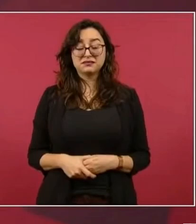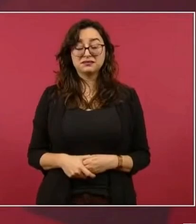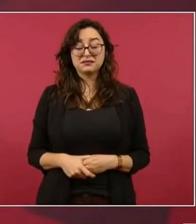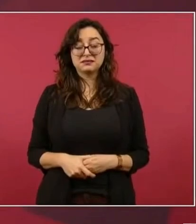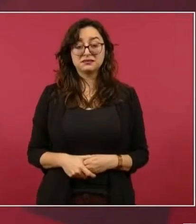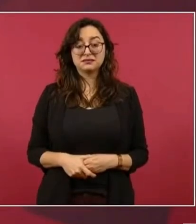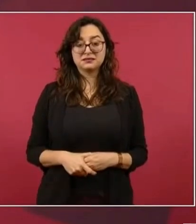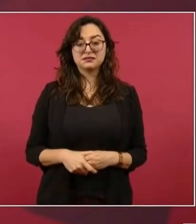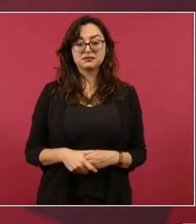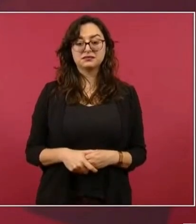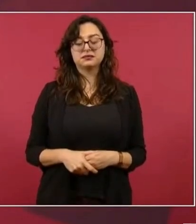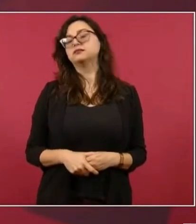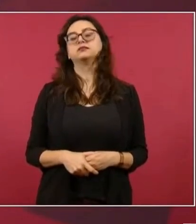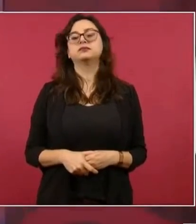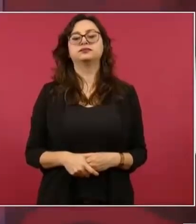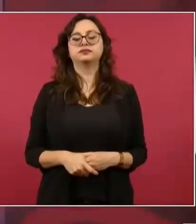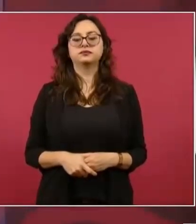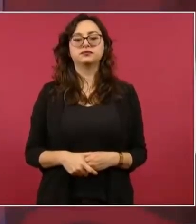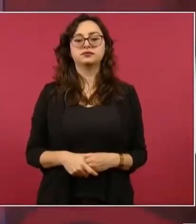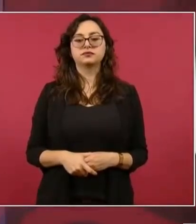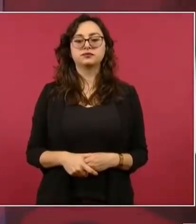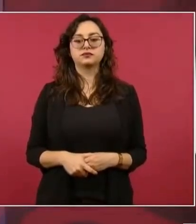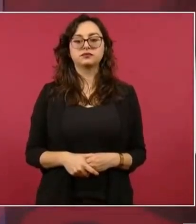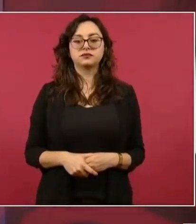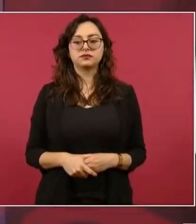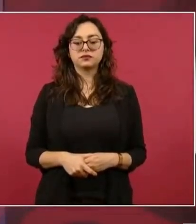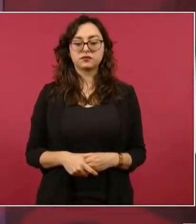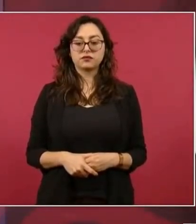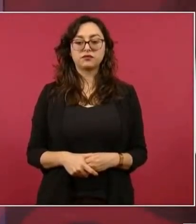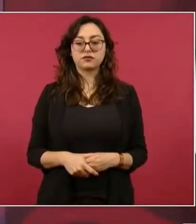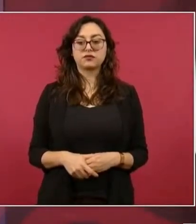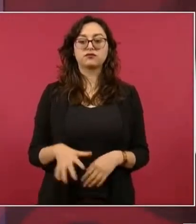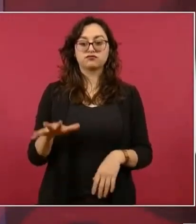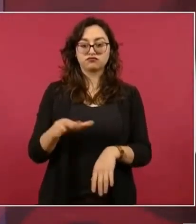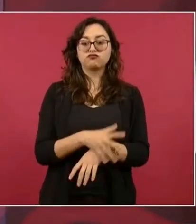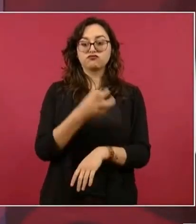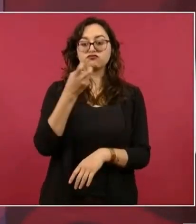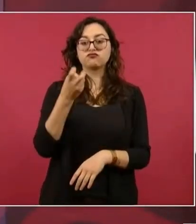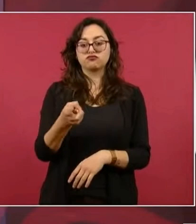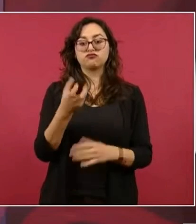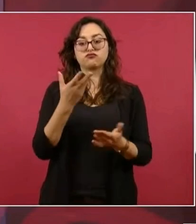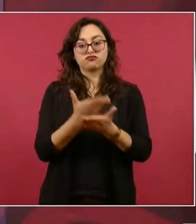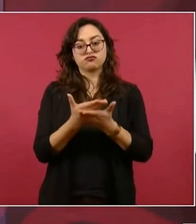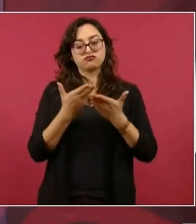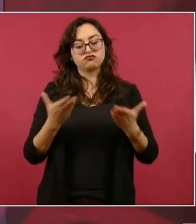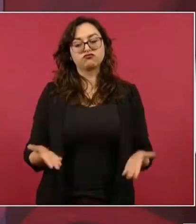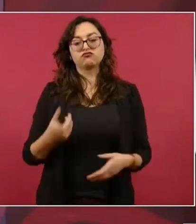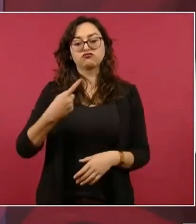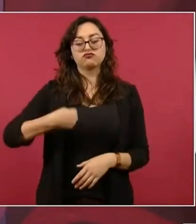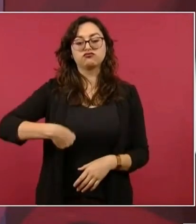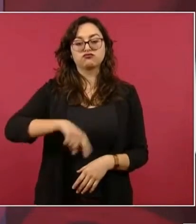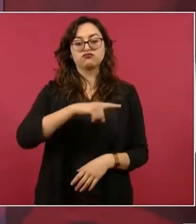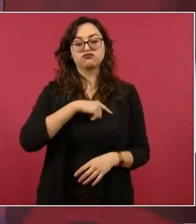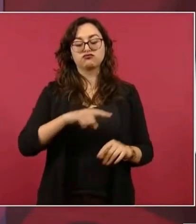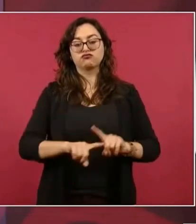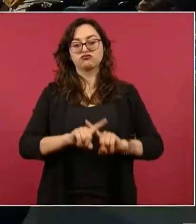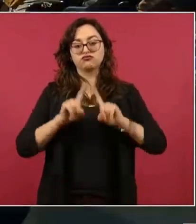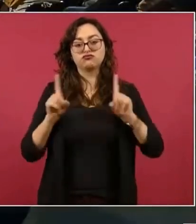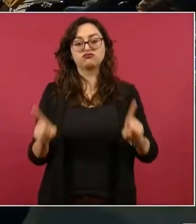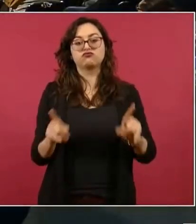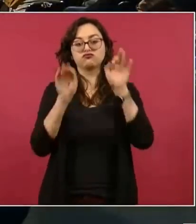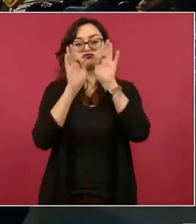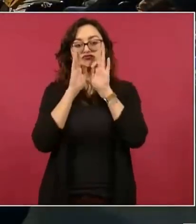Por eso nos está funcionando el modelo,